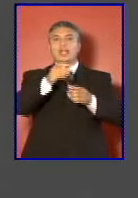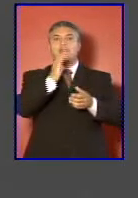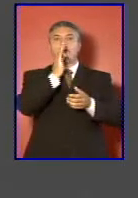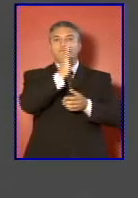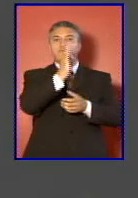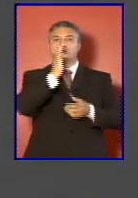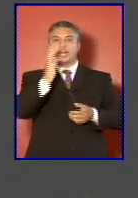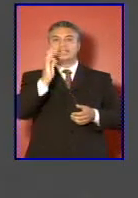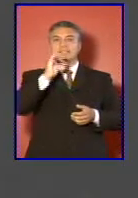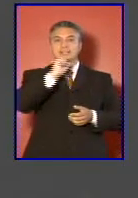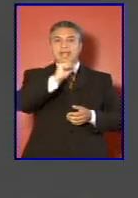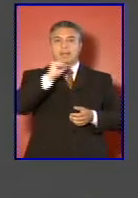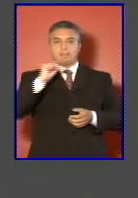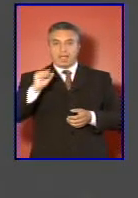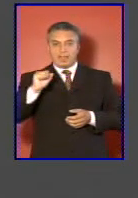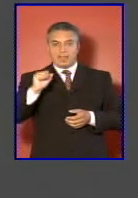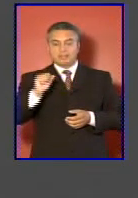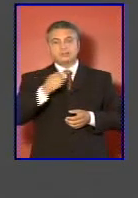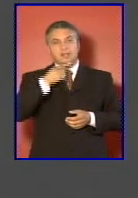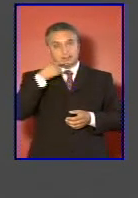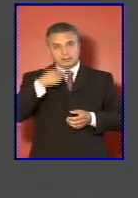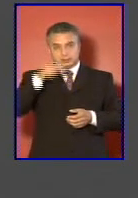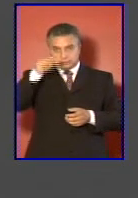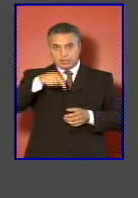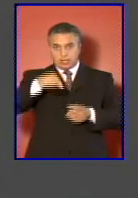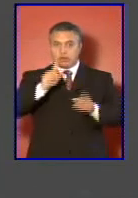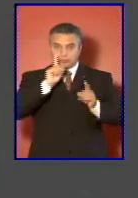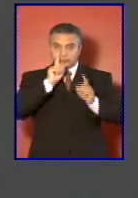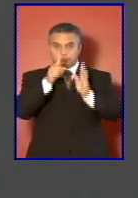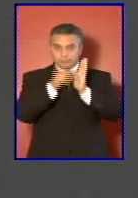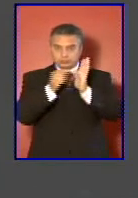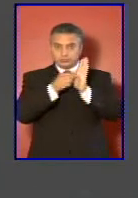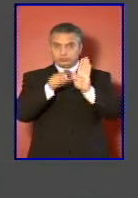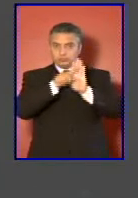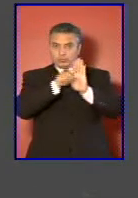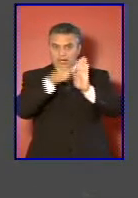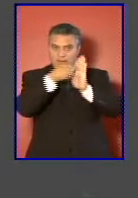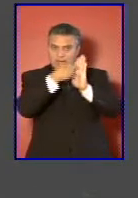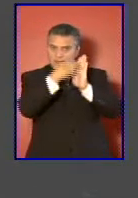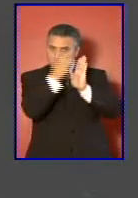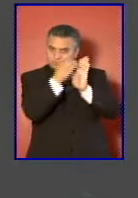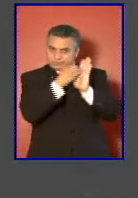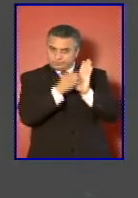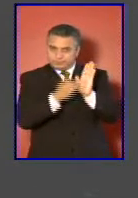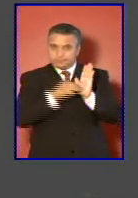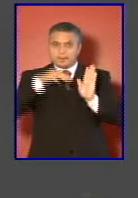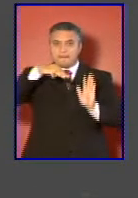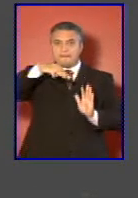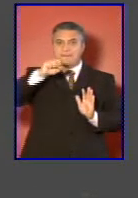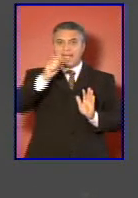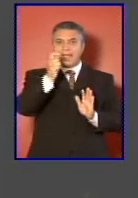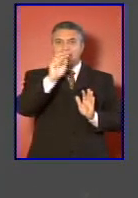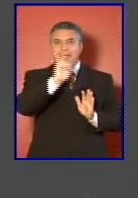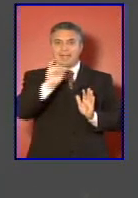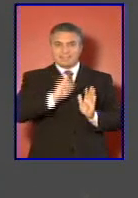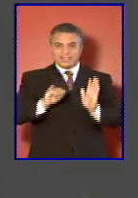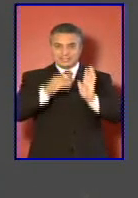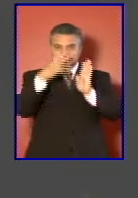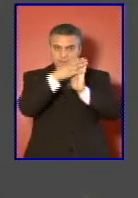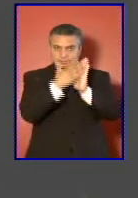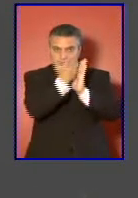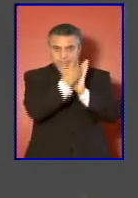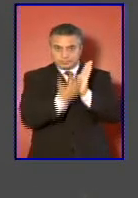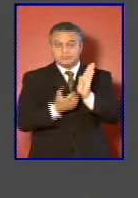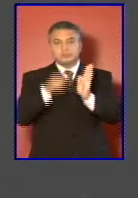Durante el 2010 se ha preparado un texto doctrinario matriz que orienta el desarrollo de la acción conjunta de las Fuerzas